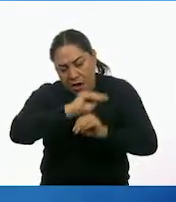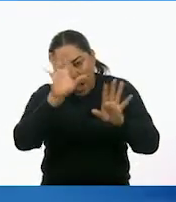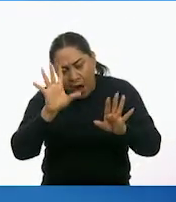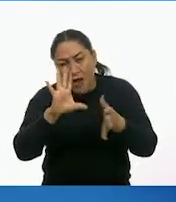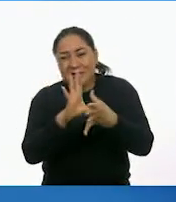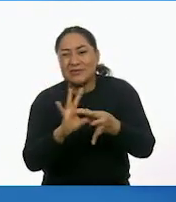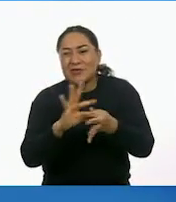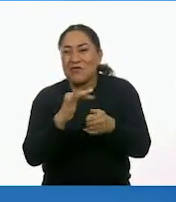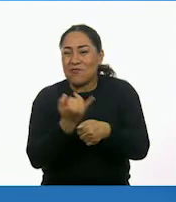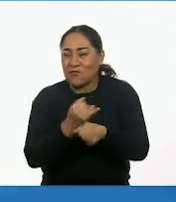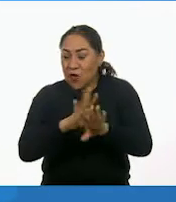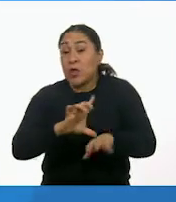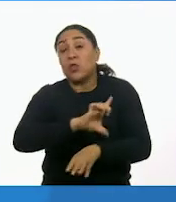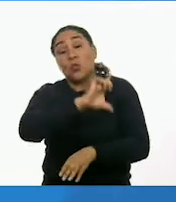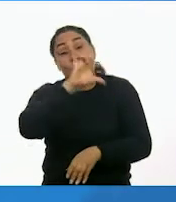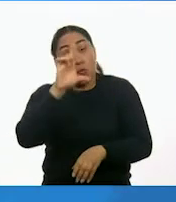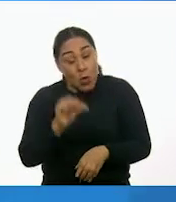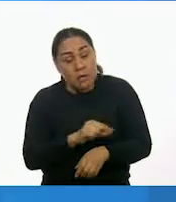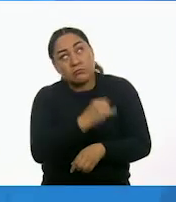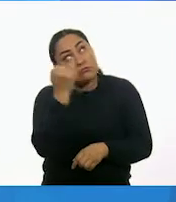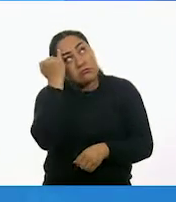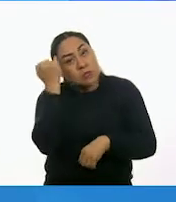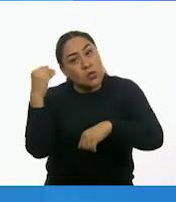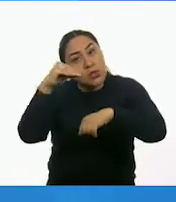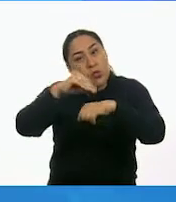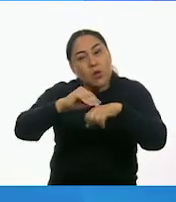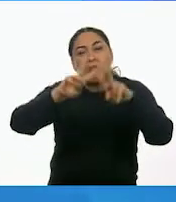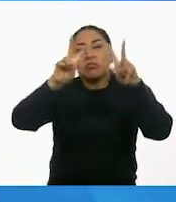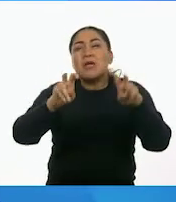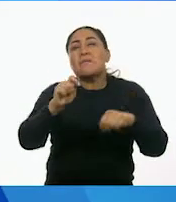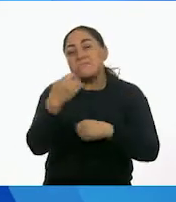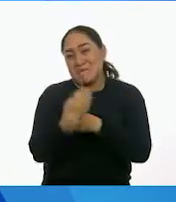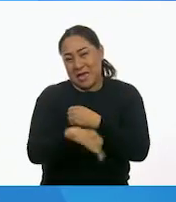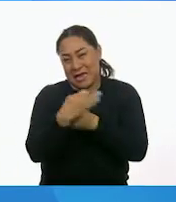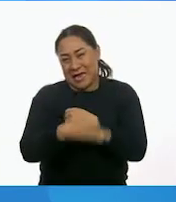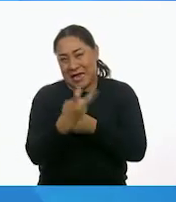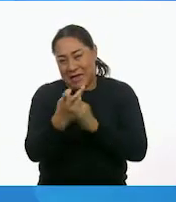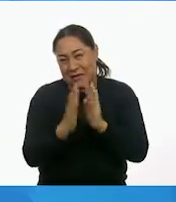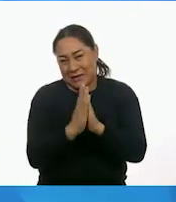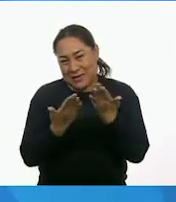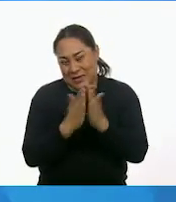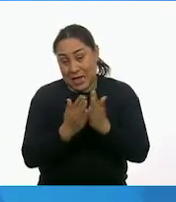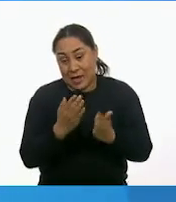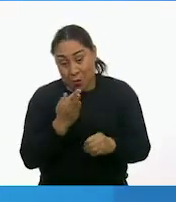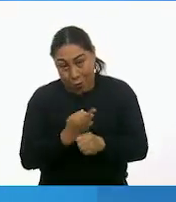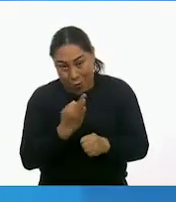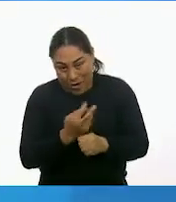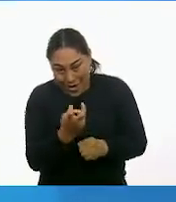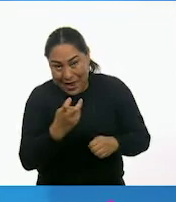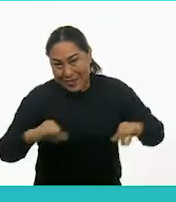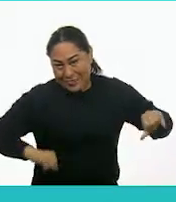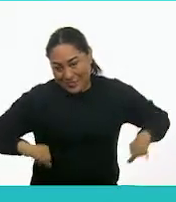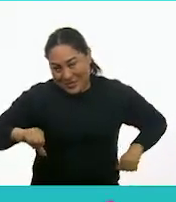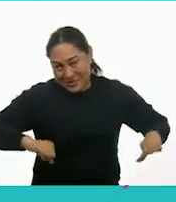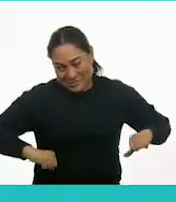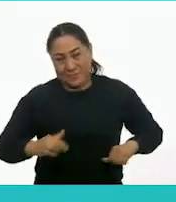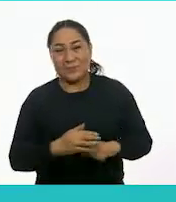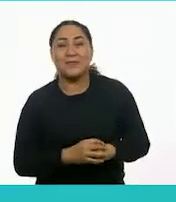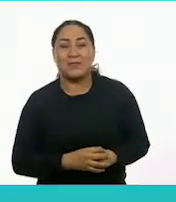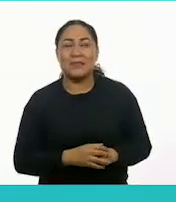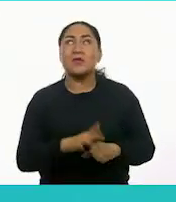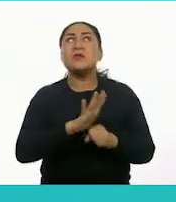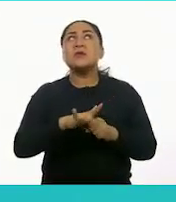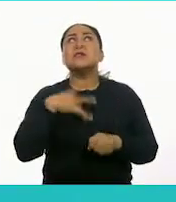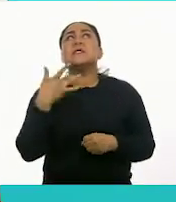mensaje. Al final, hay que proponer un título provisional de su folleto. Por eso es esta actividad. Recordemos, nos va a ayudar a buscar